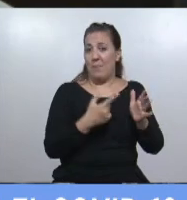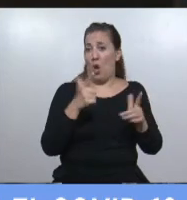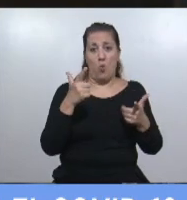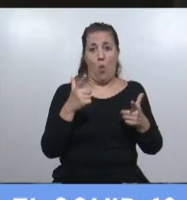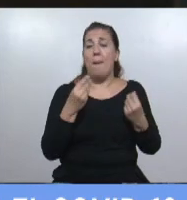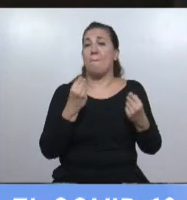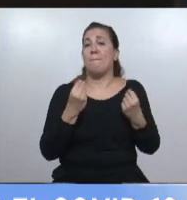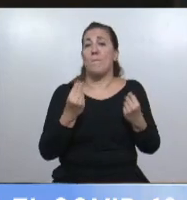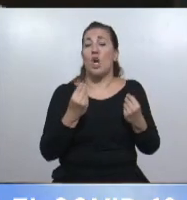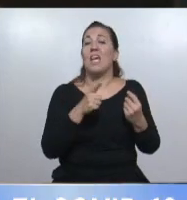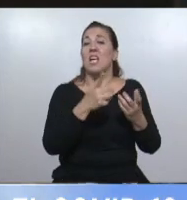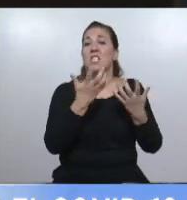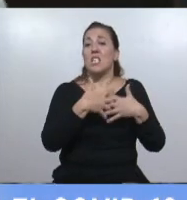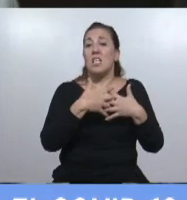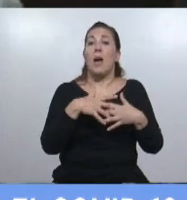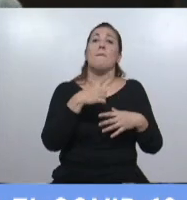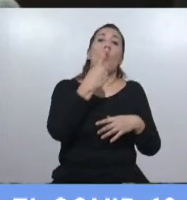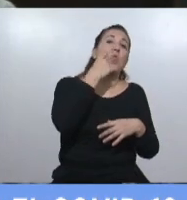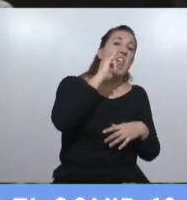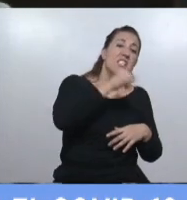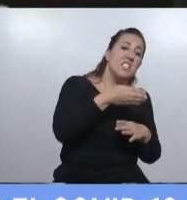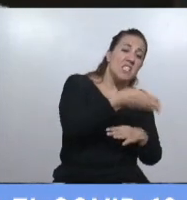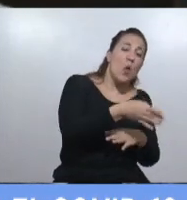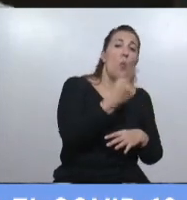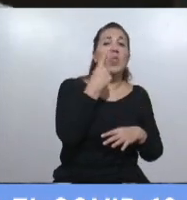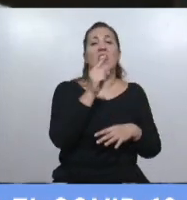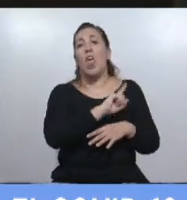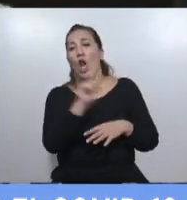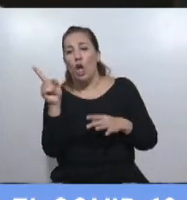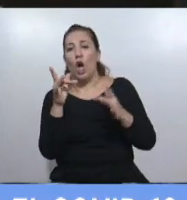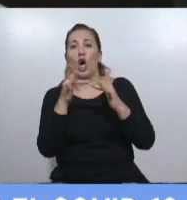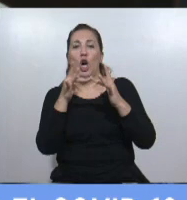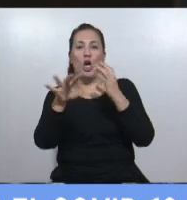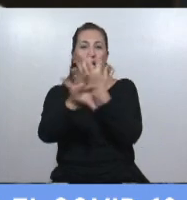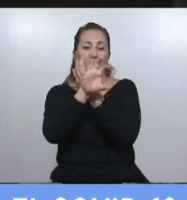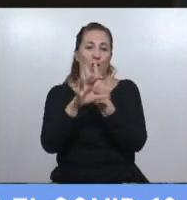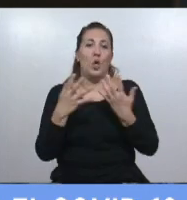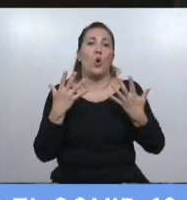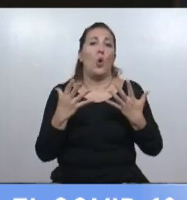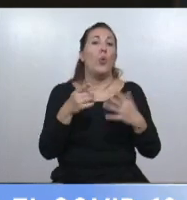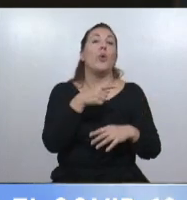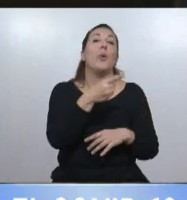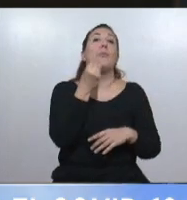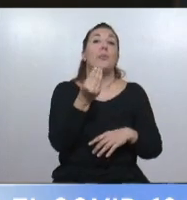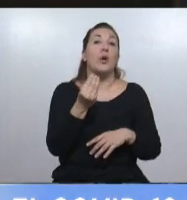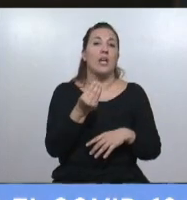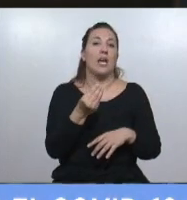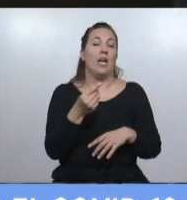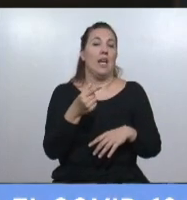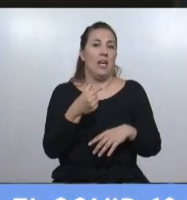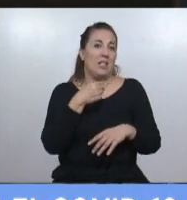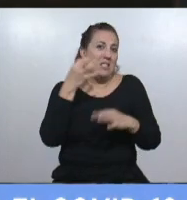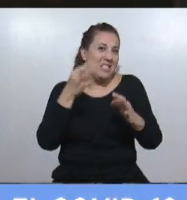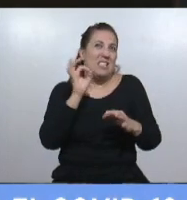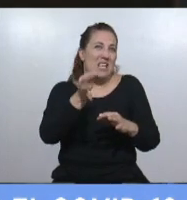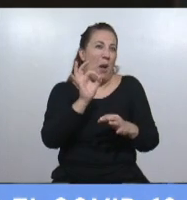sistemas de un día presencial y un día virtual. Obviamente con la perspectiva de que pudiera extenderse, nadie lo